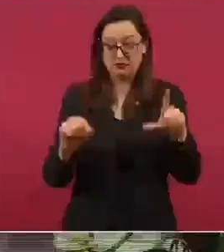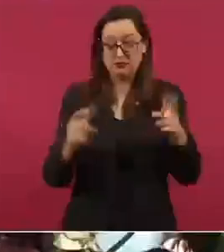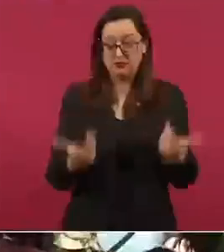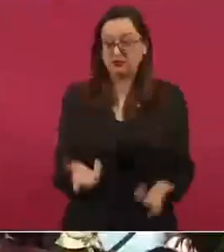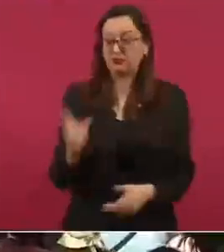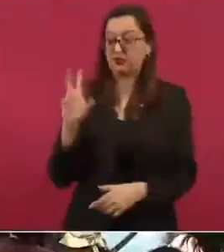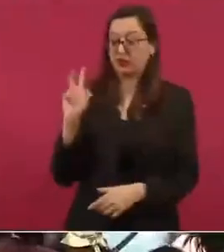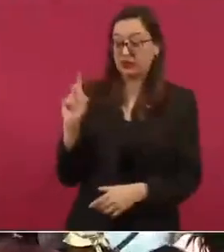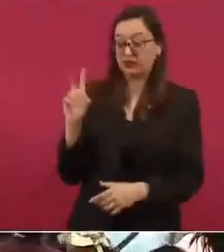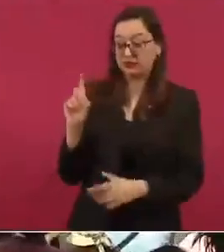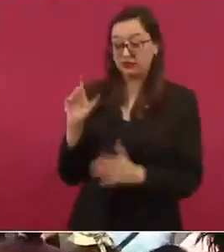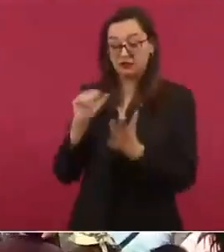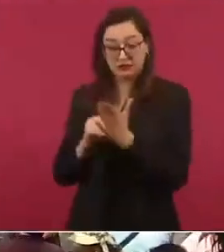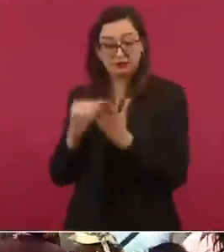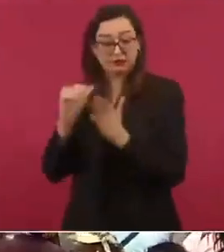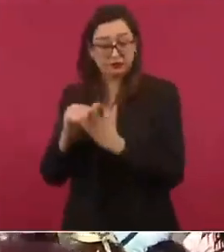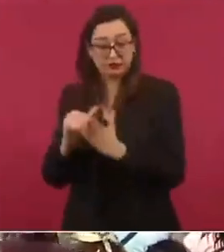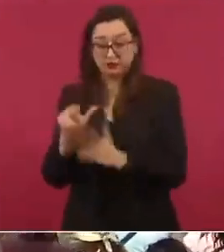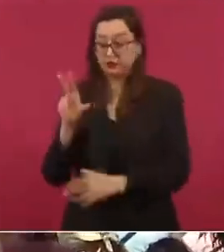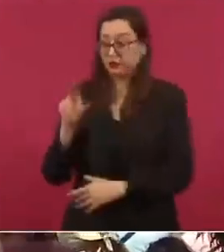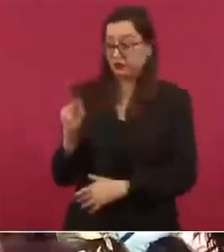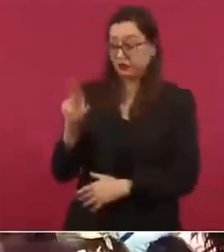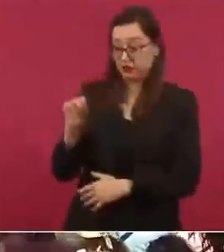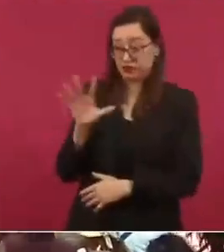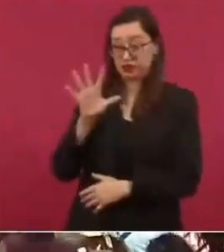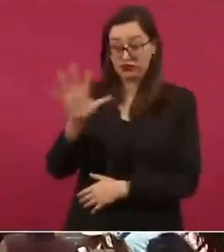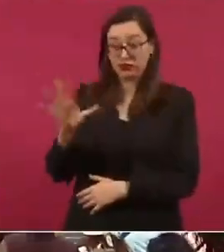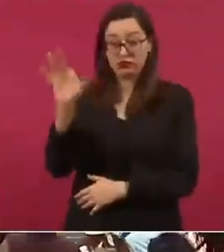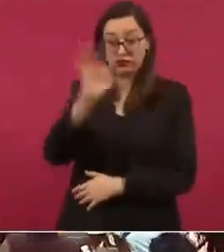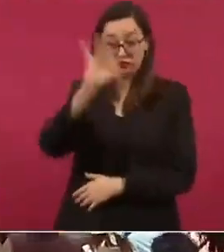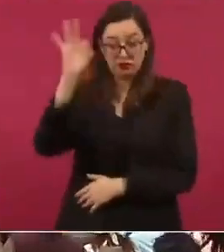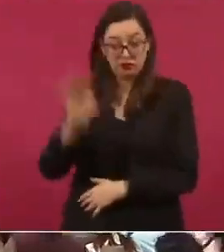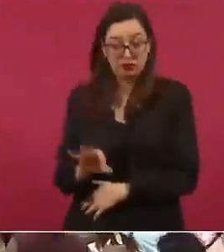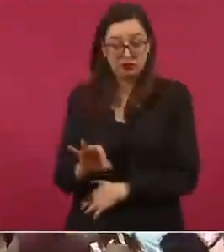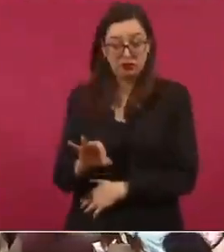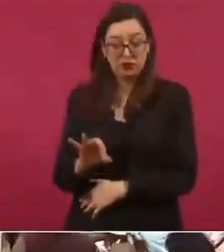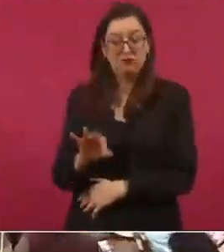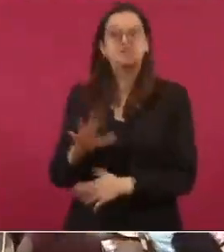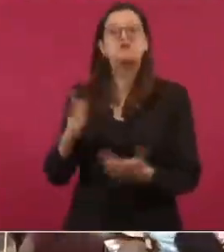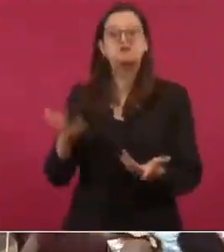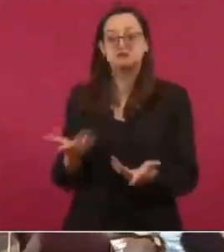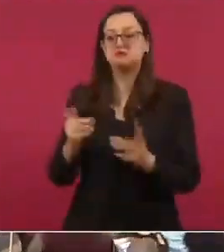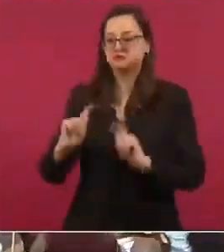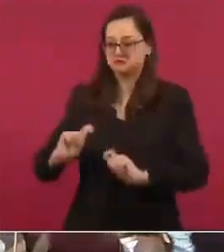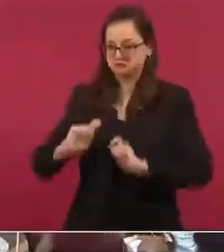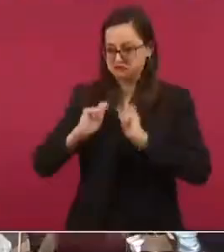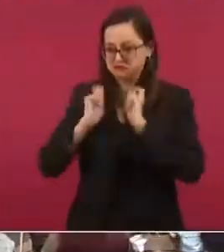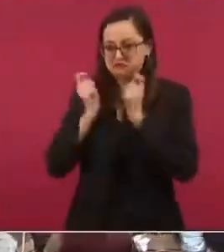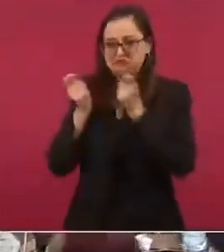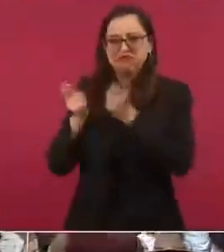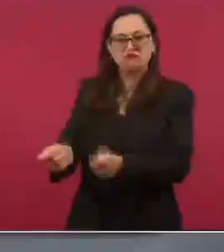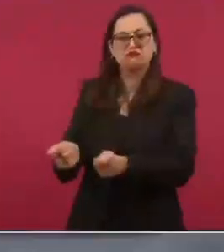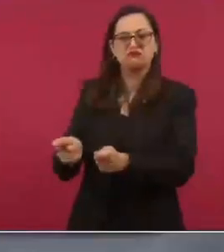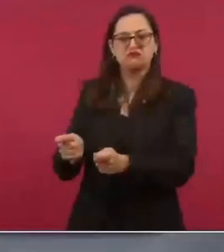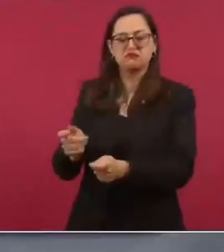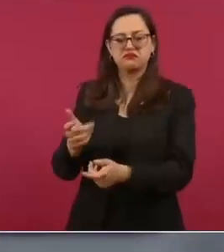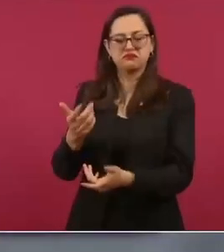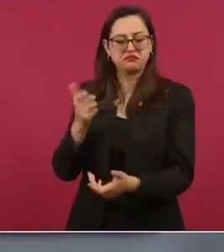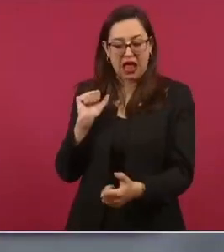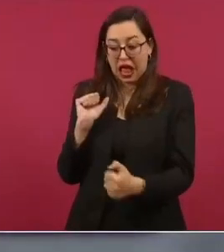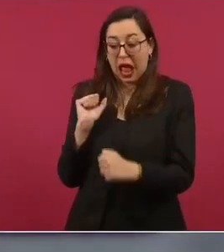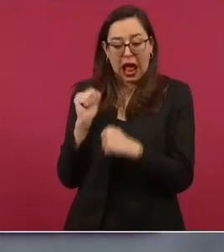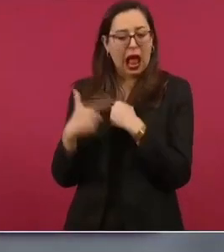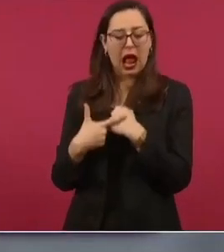es decir el 85% reciben de manera directa cuando